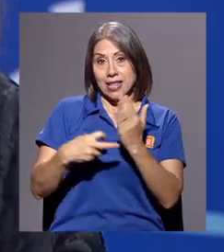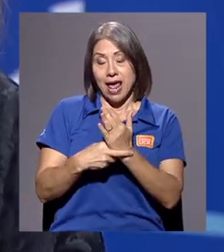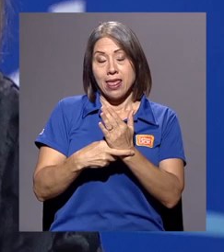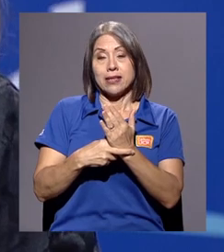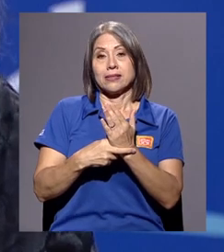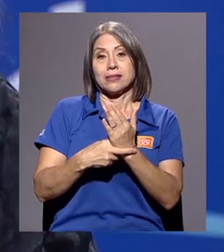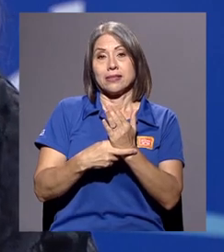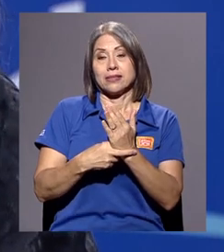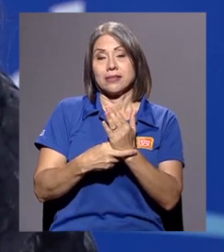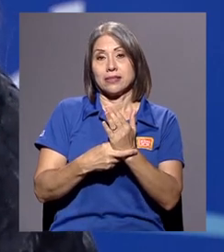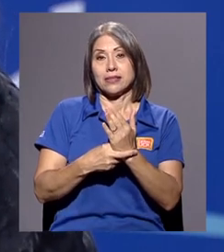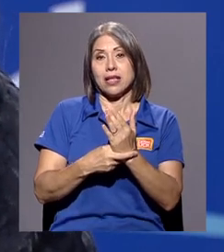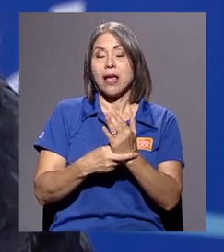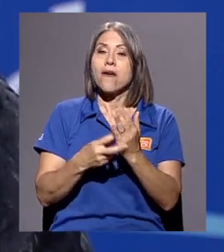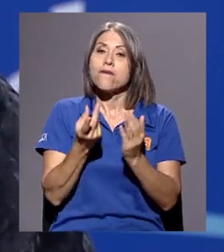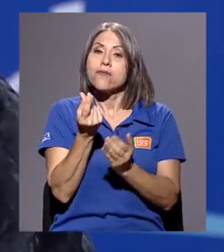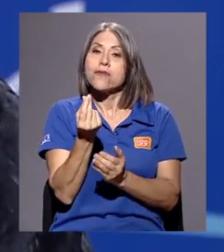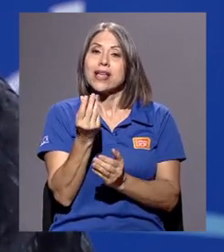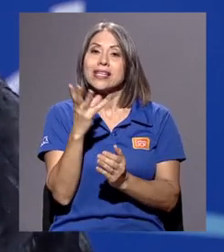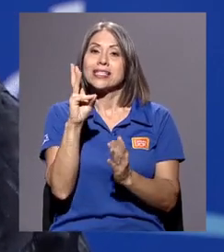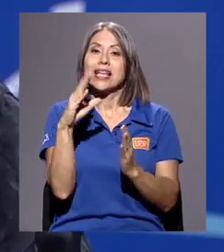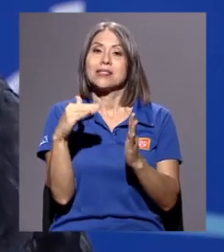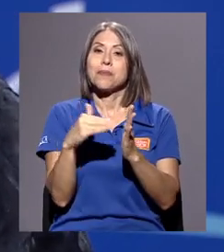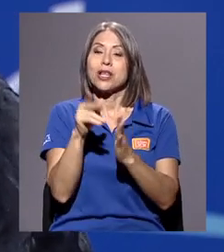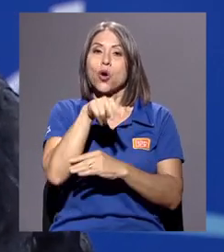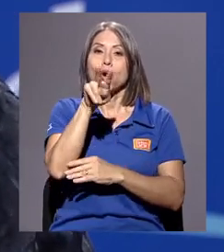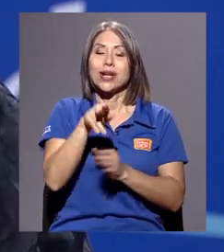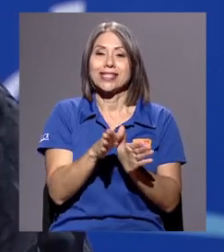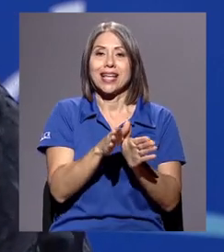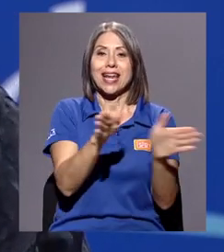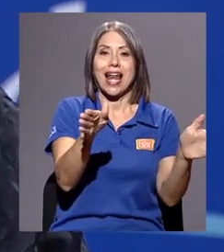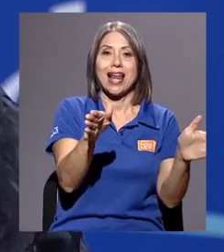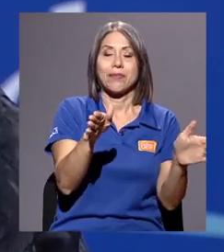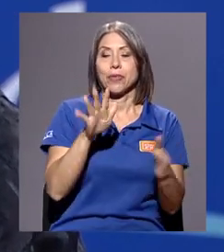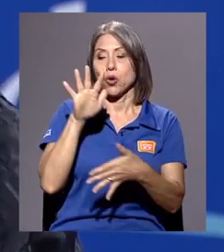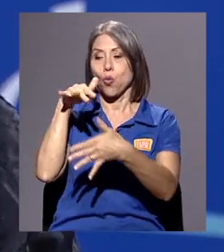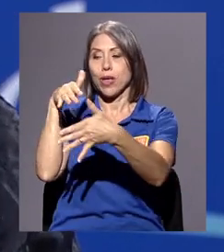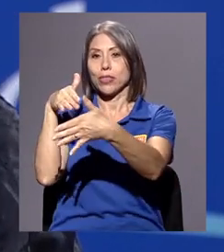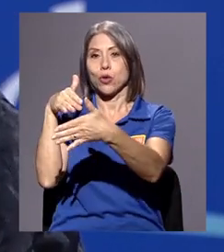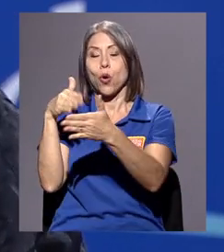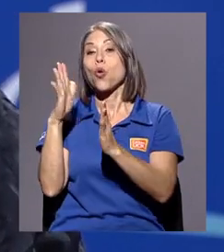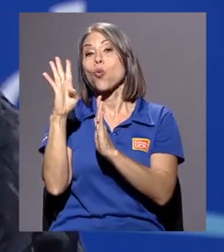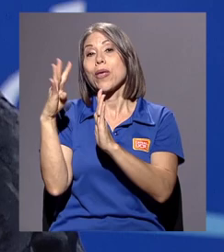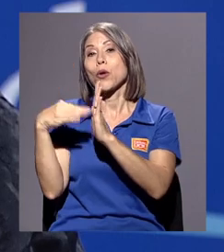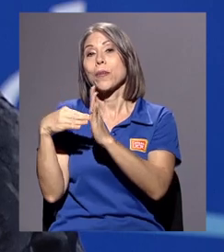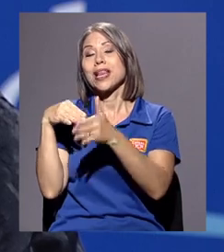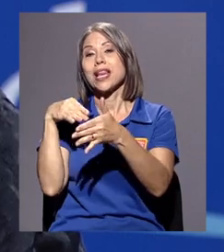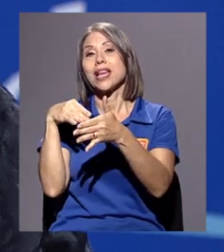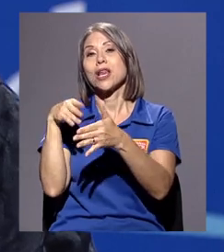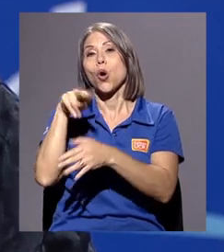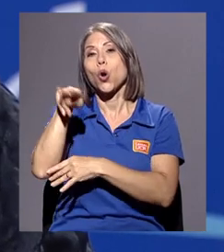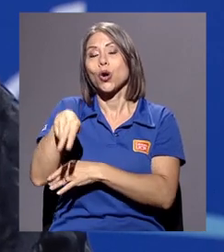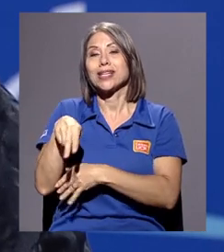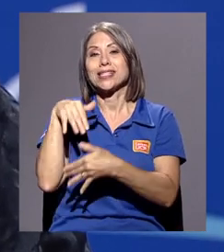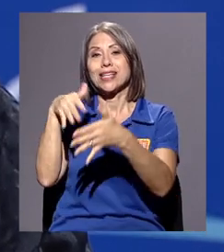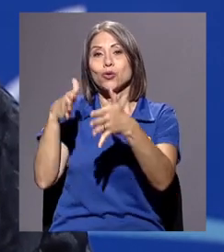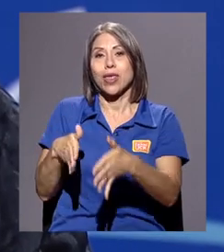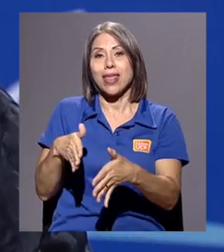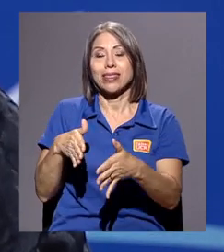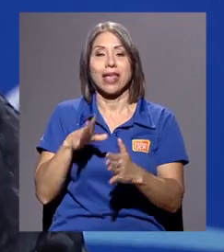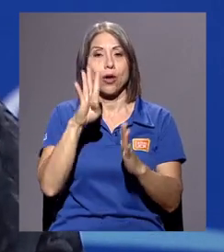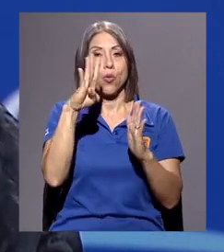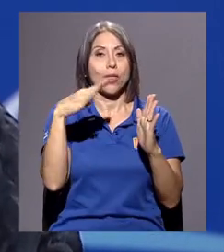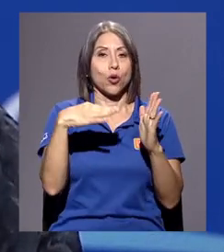entradas son 6.000 colones general, 4.000 colones estudiante, 4.000 colones ciudadanos de oro.